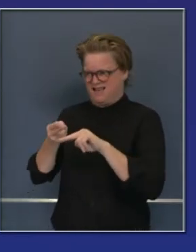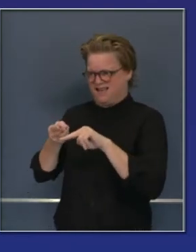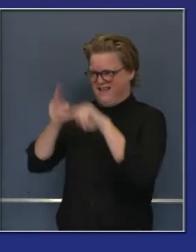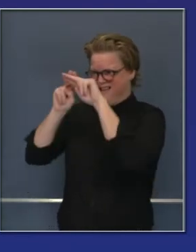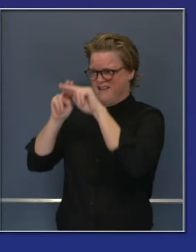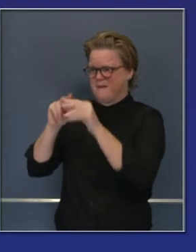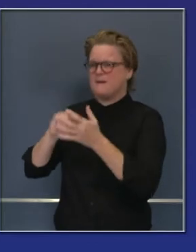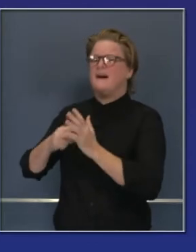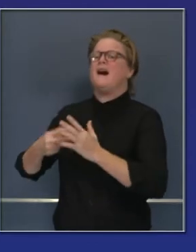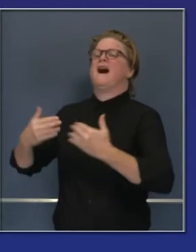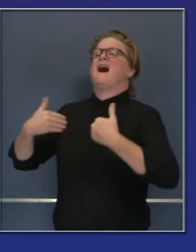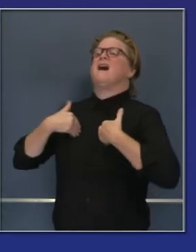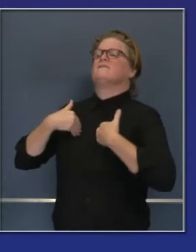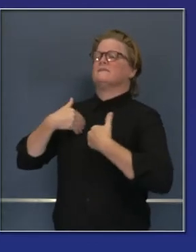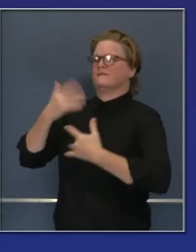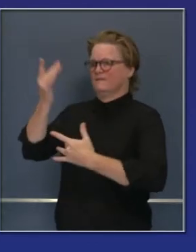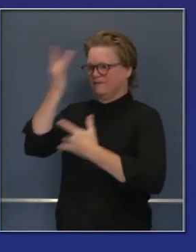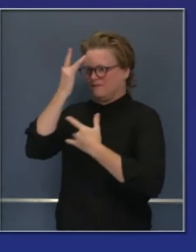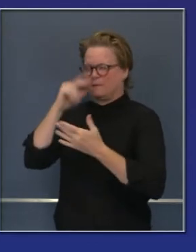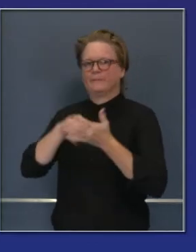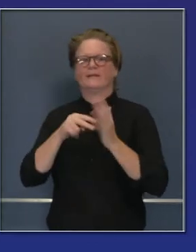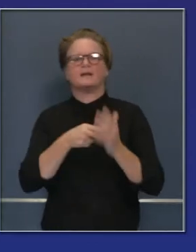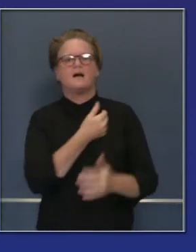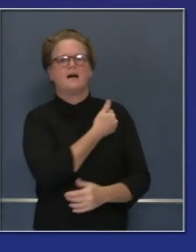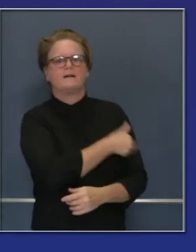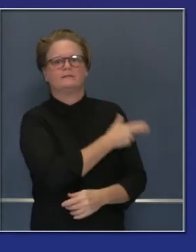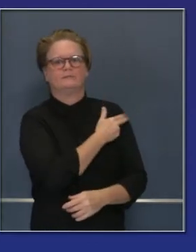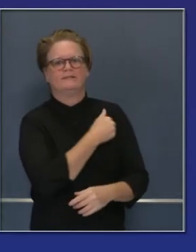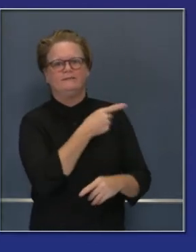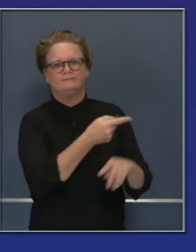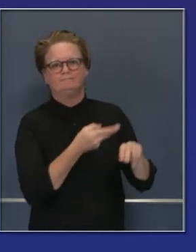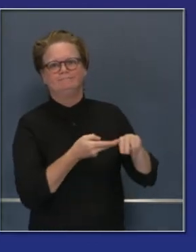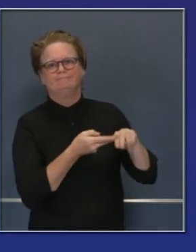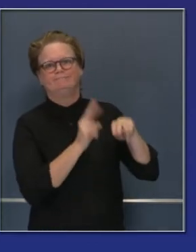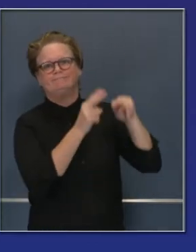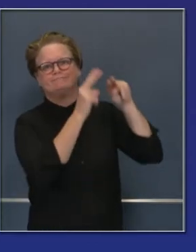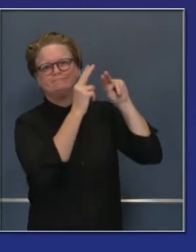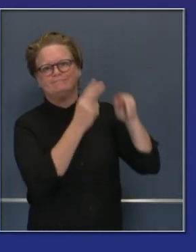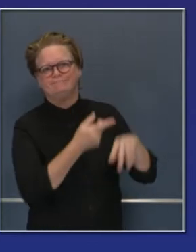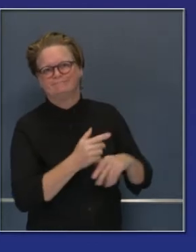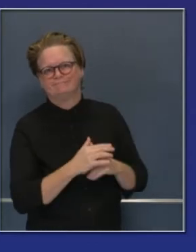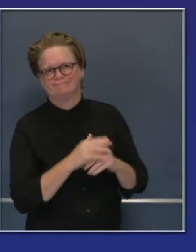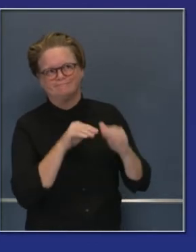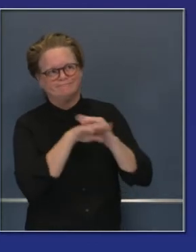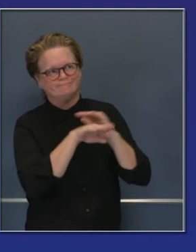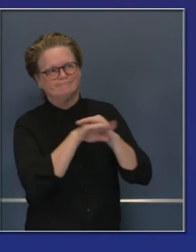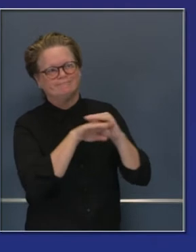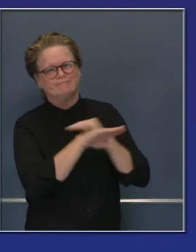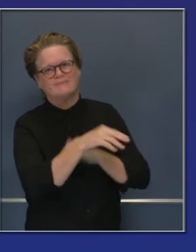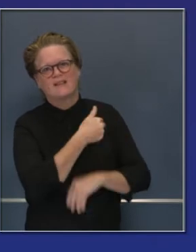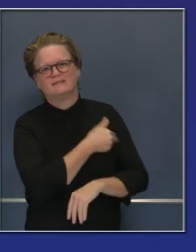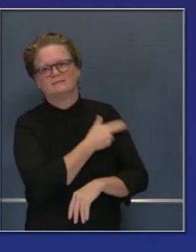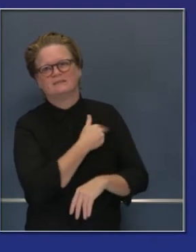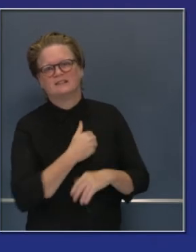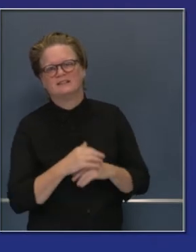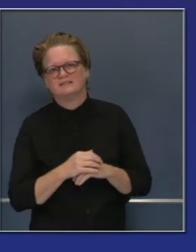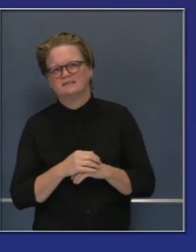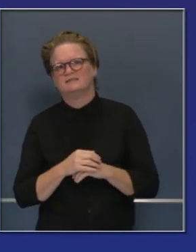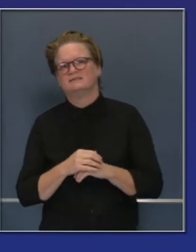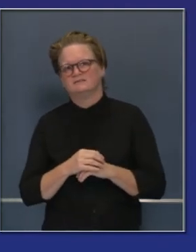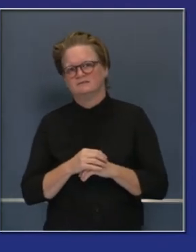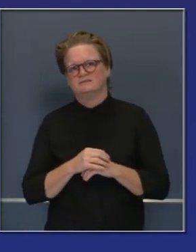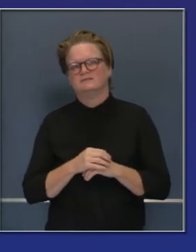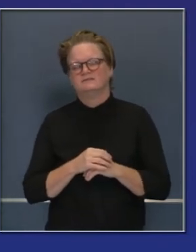en las hospitalizaciones, un aumento de 48% de hospitalizaciones en los últimos 14 días. Pueden ver que esa